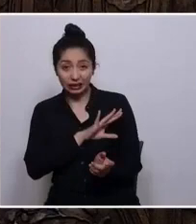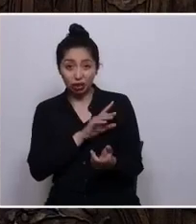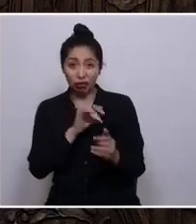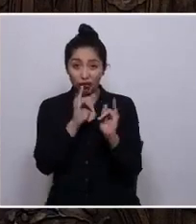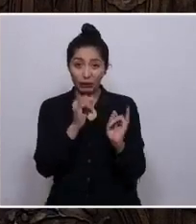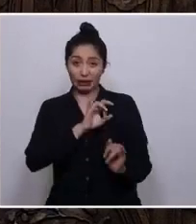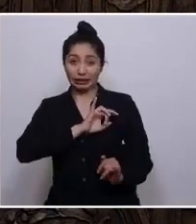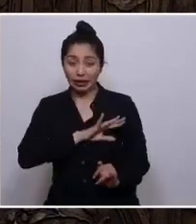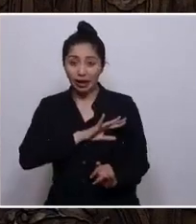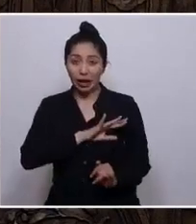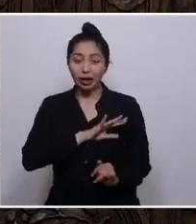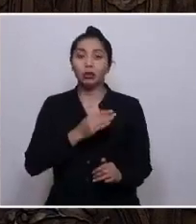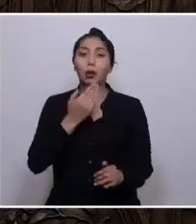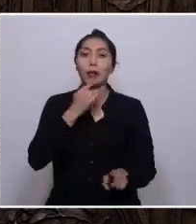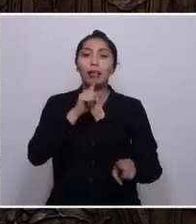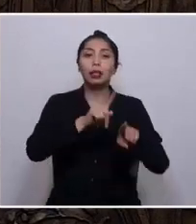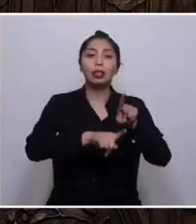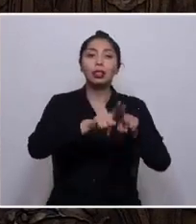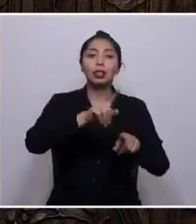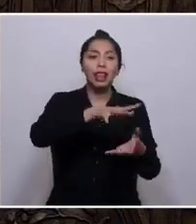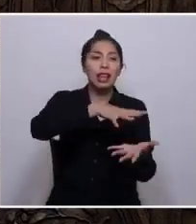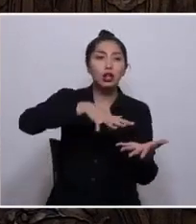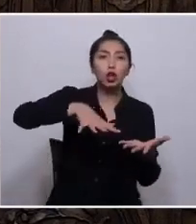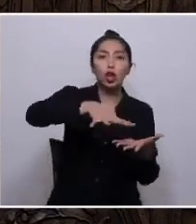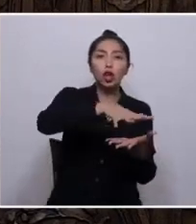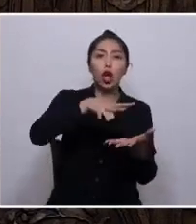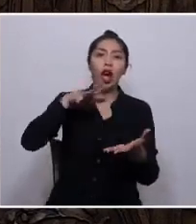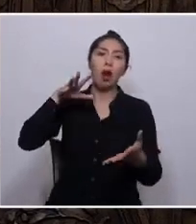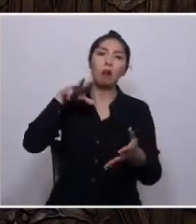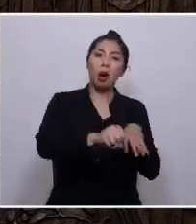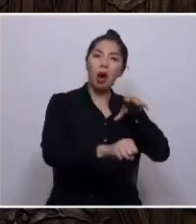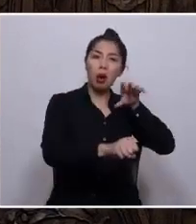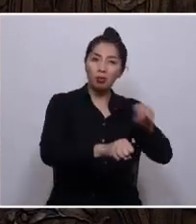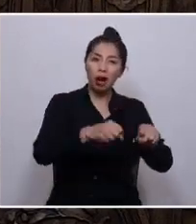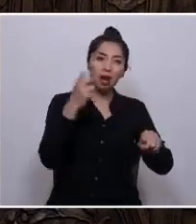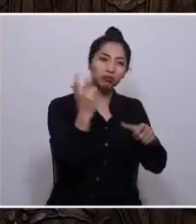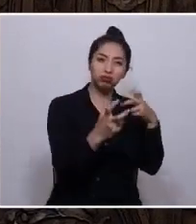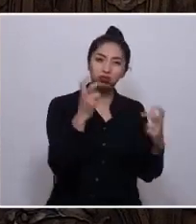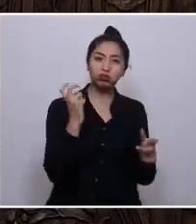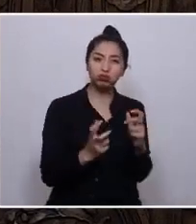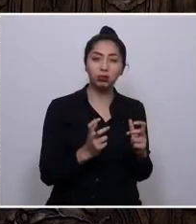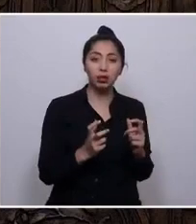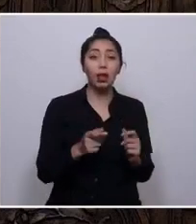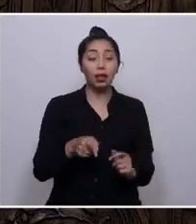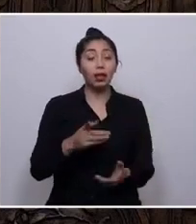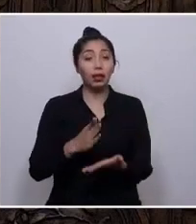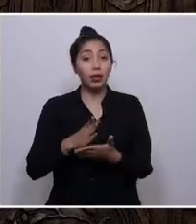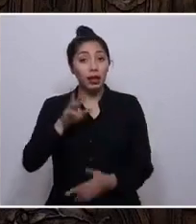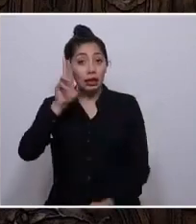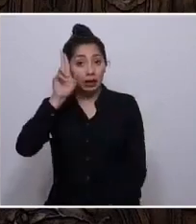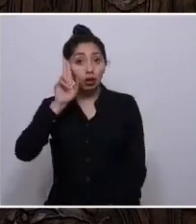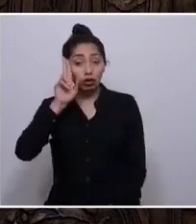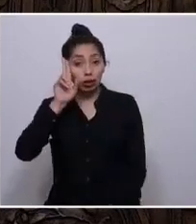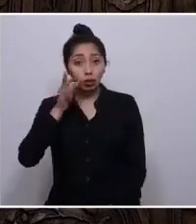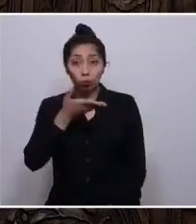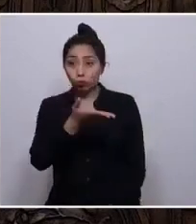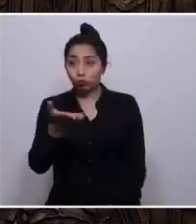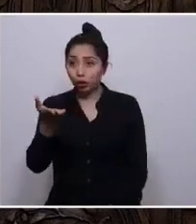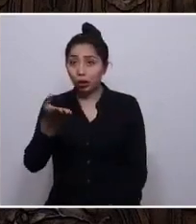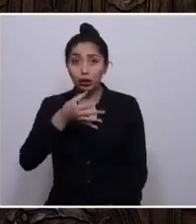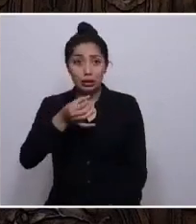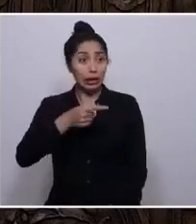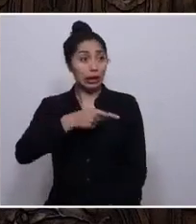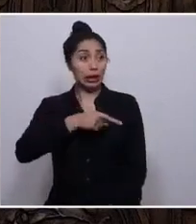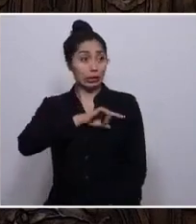se avasallaron los territorios indígenas. Cabe recordar que lo que ustedes llaman Chile País